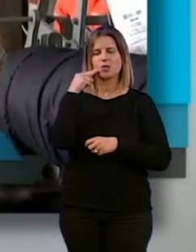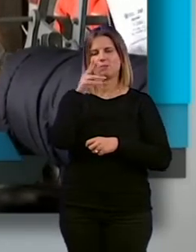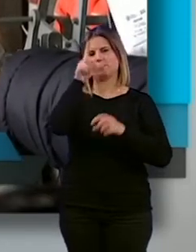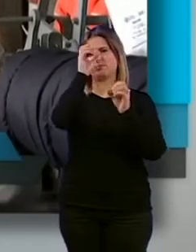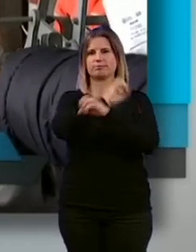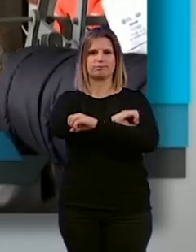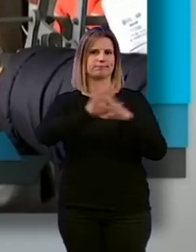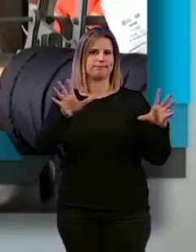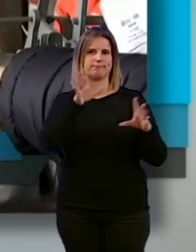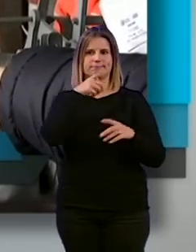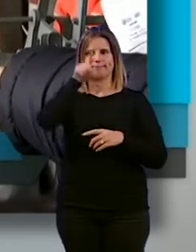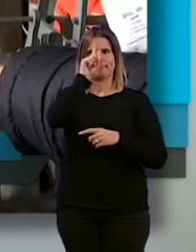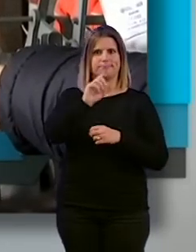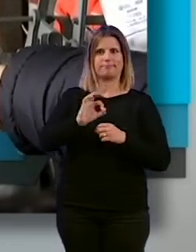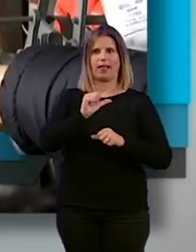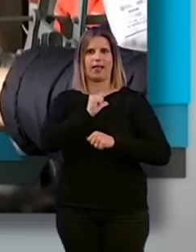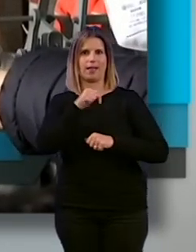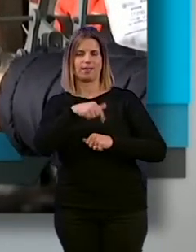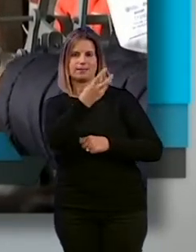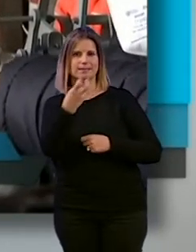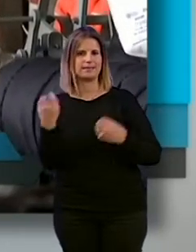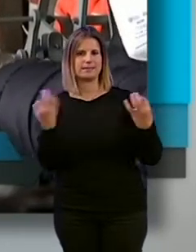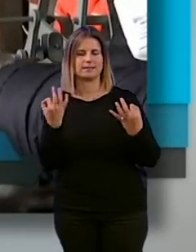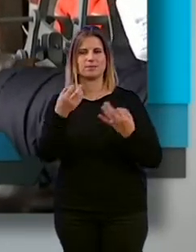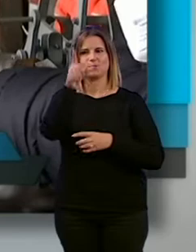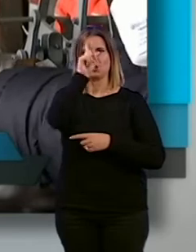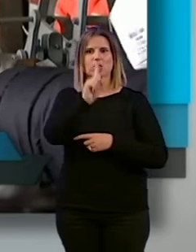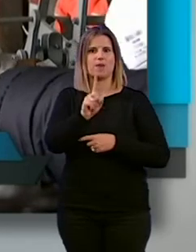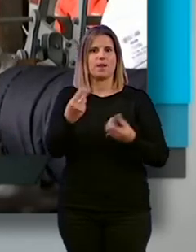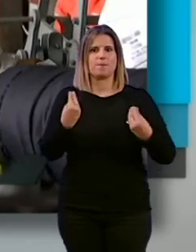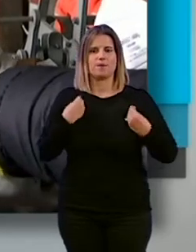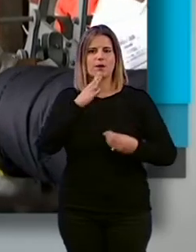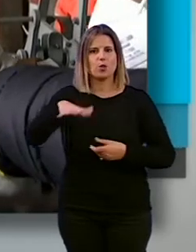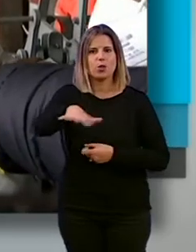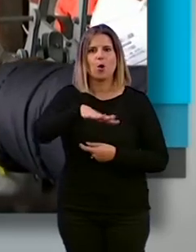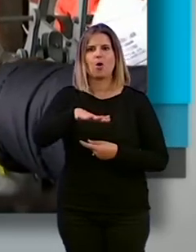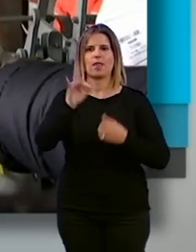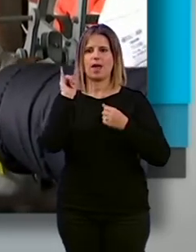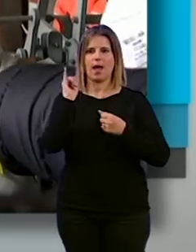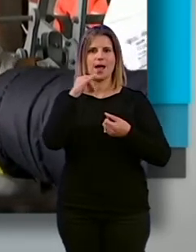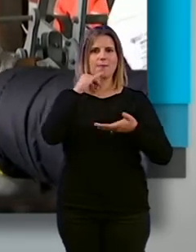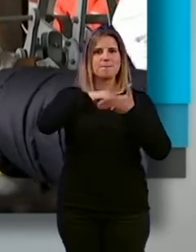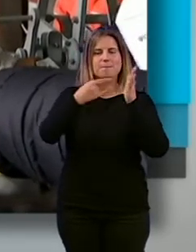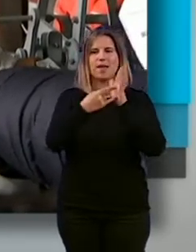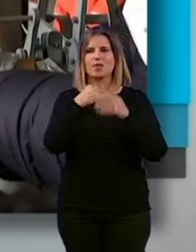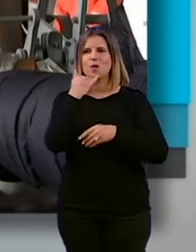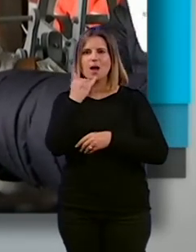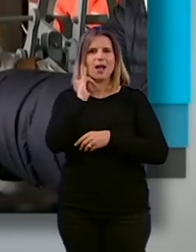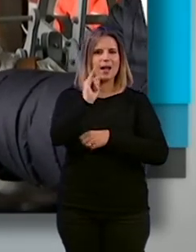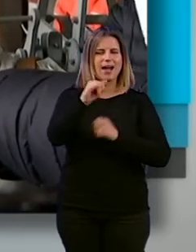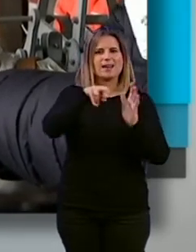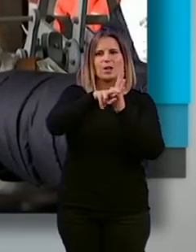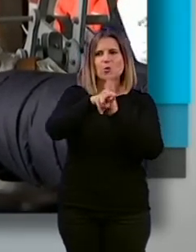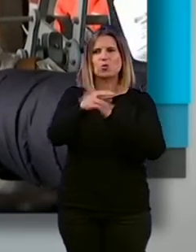que no saben qué les espera aquí, no saben dónde van a vivir, si van a tener algunos medios, si van a tener